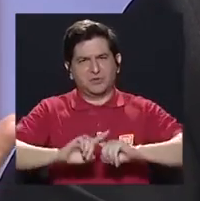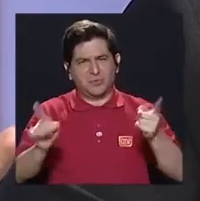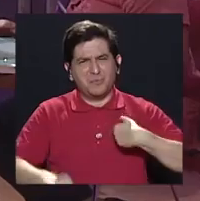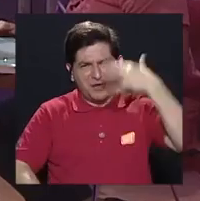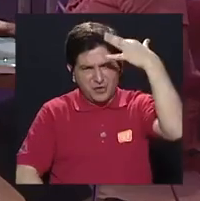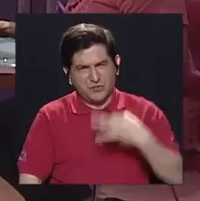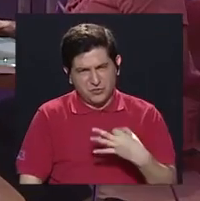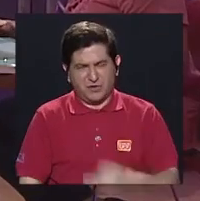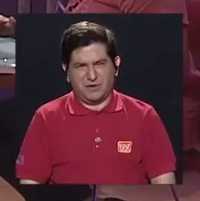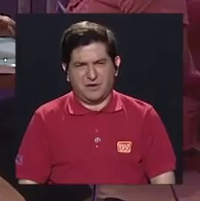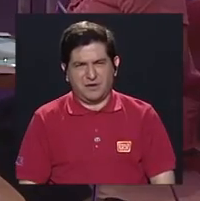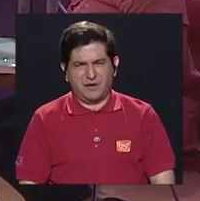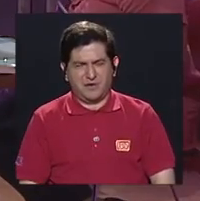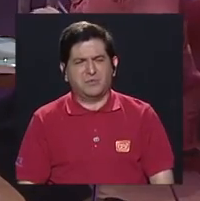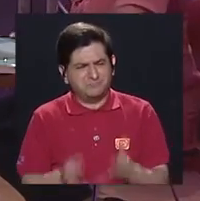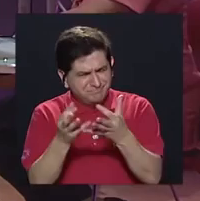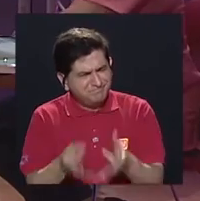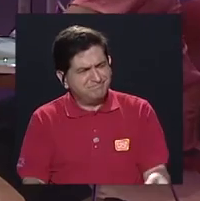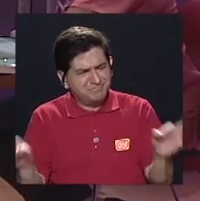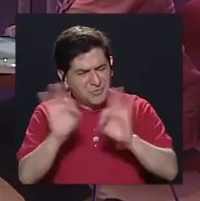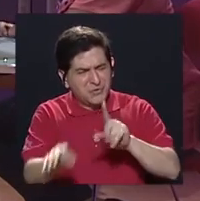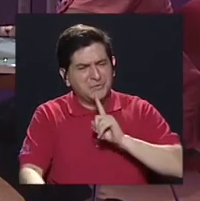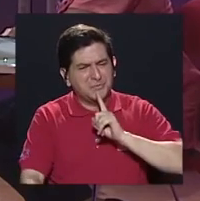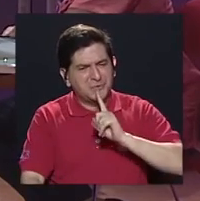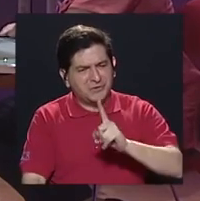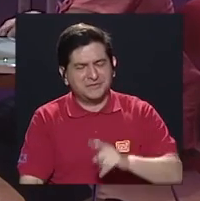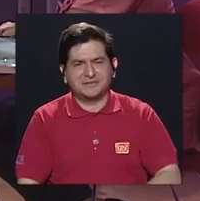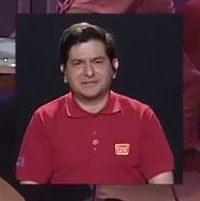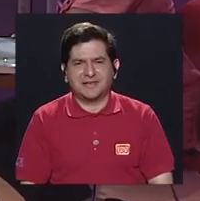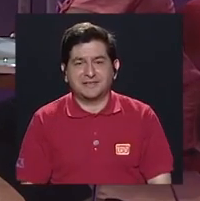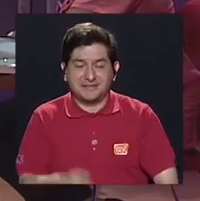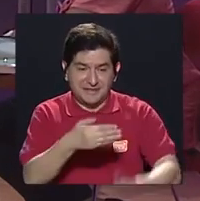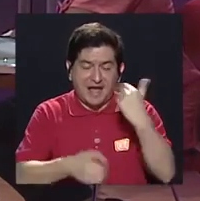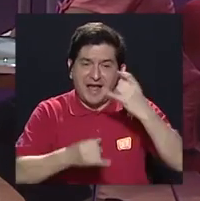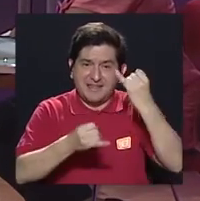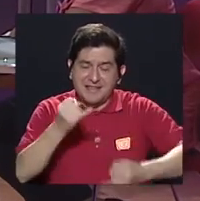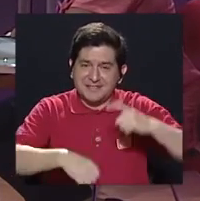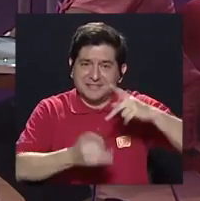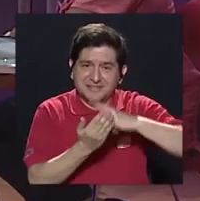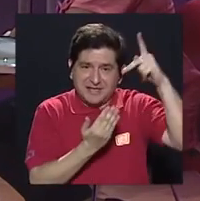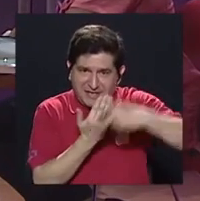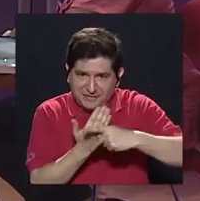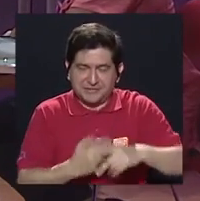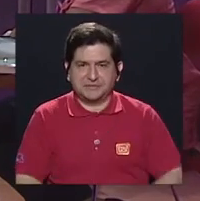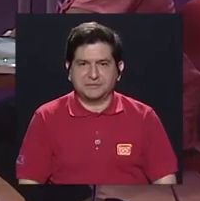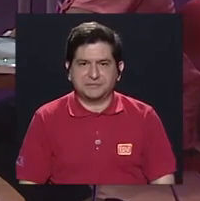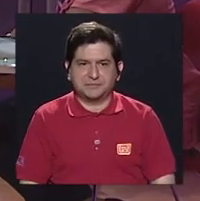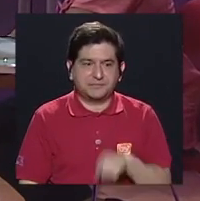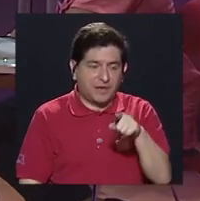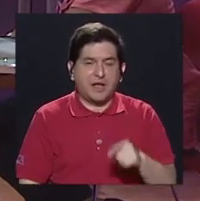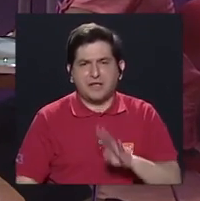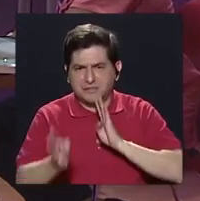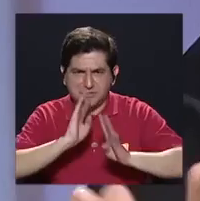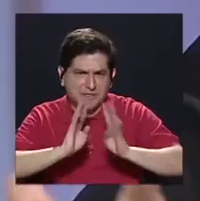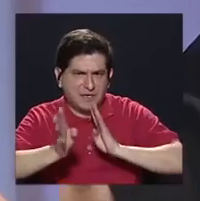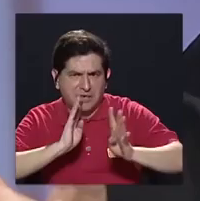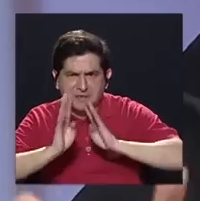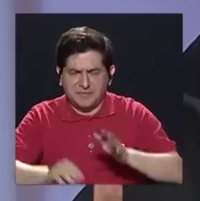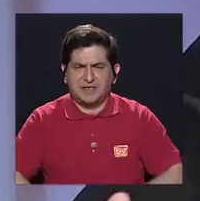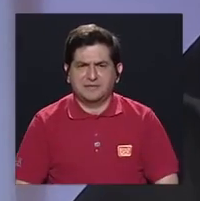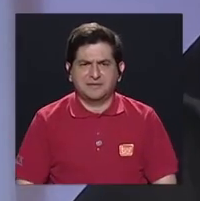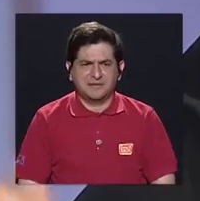Pero yo creo que en esto, para mí es muy importante rescatar y quisiera antes de que se acabe el programa, que precisamente estas conversaciones